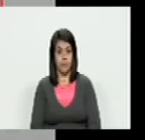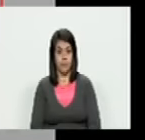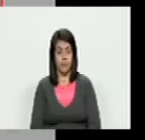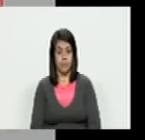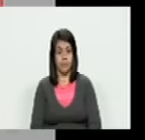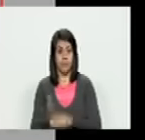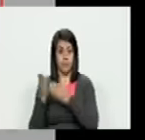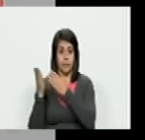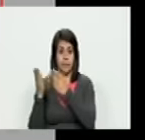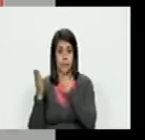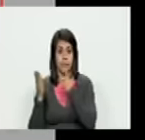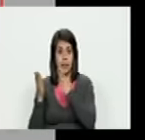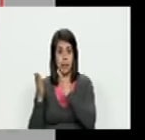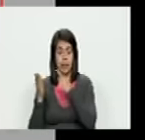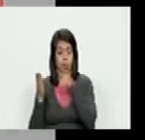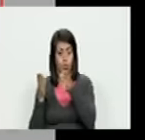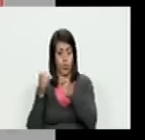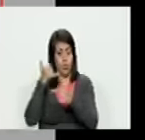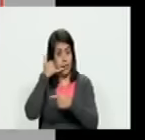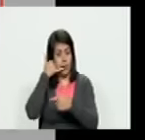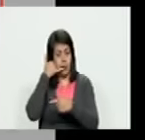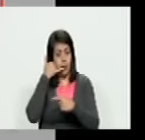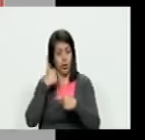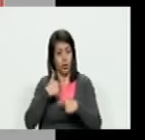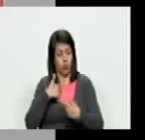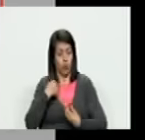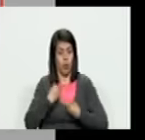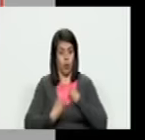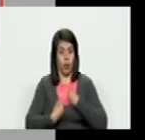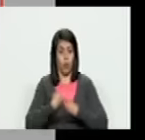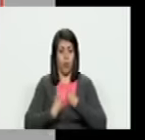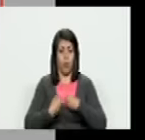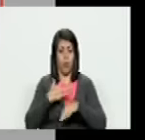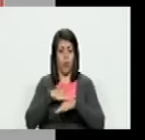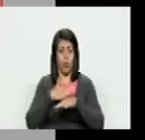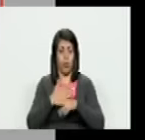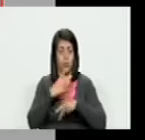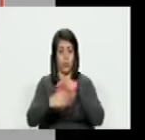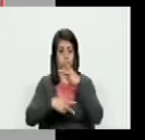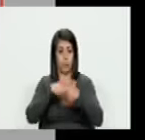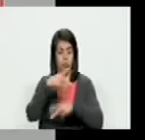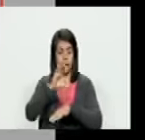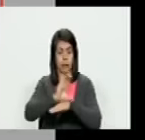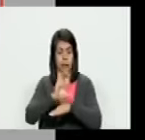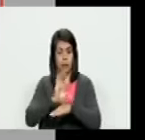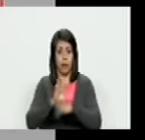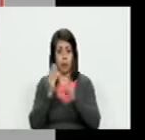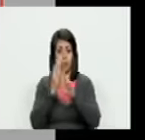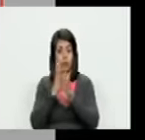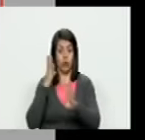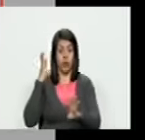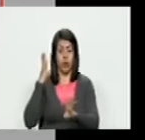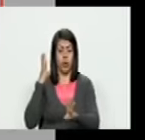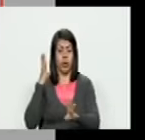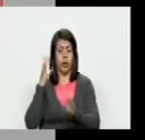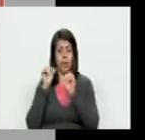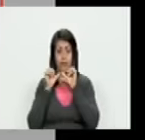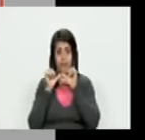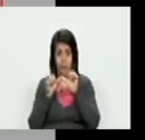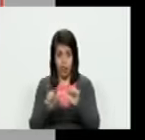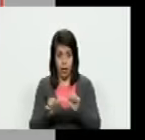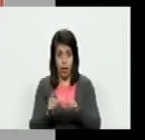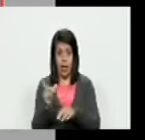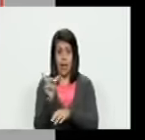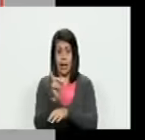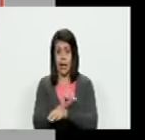usted tiene que tomar su teléfono y decir estoy muy preocupado porque en los procesos en los centros electorales hay mucha cola y exijo que se